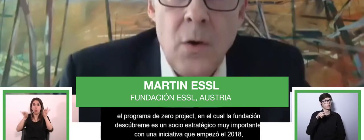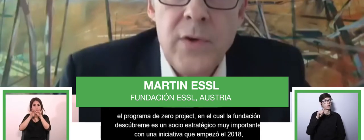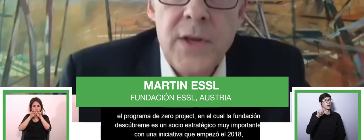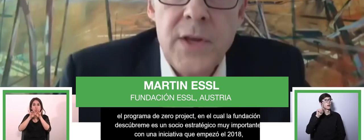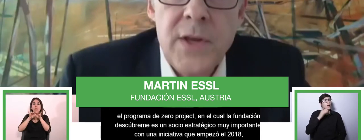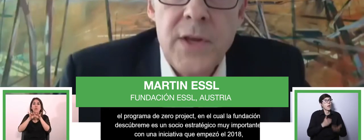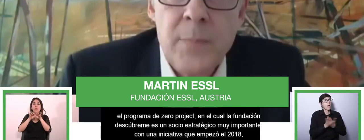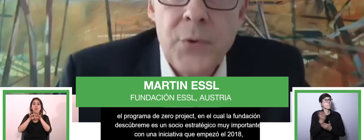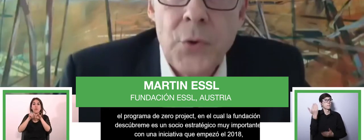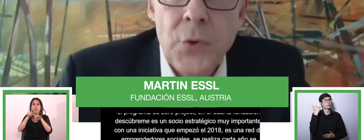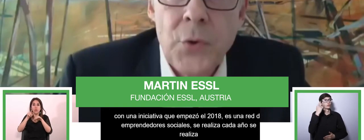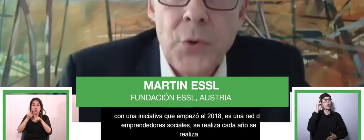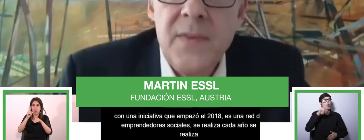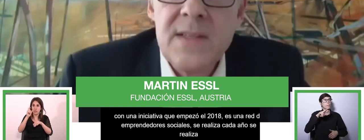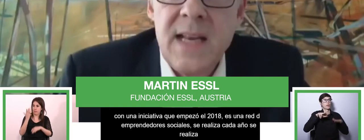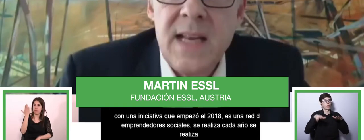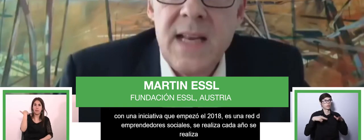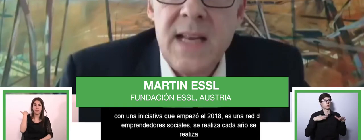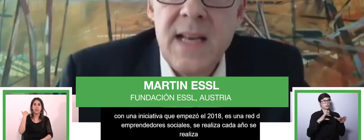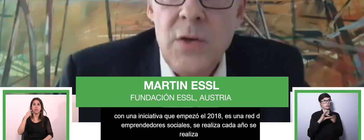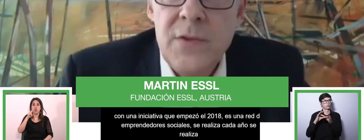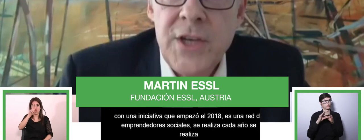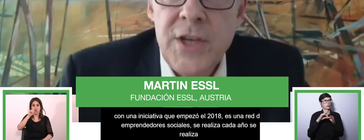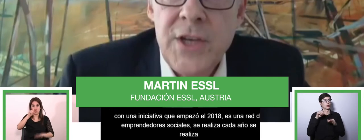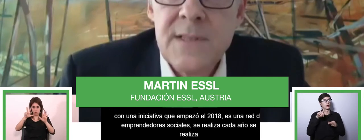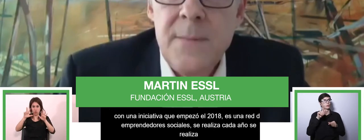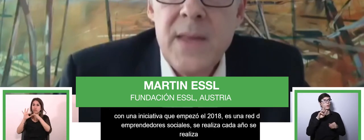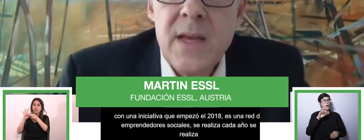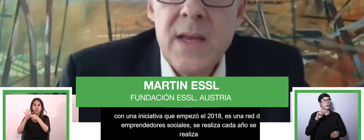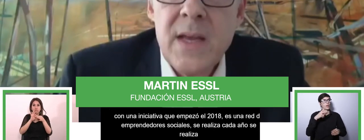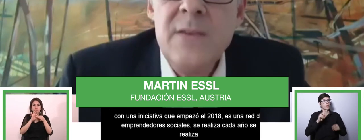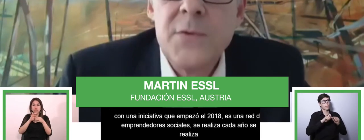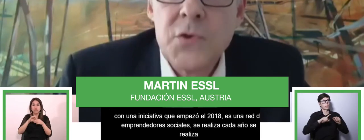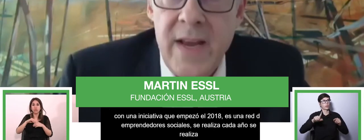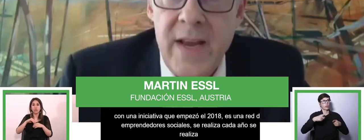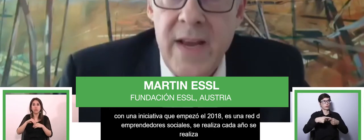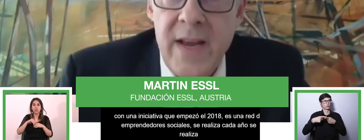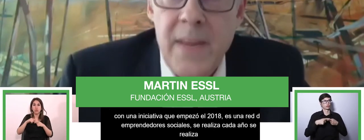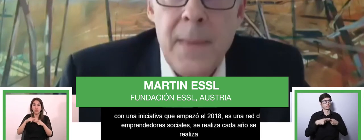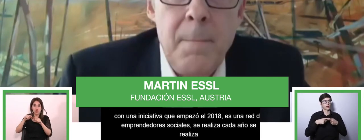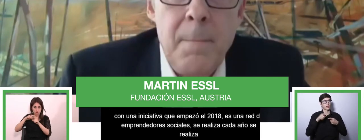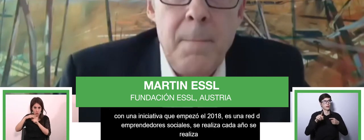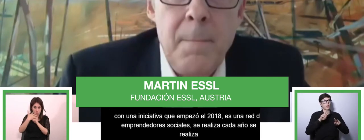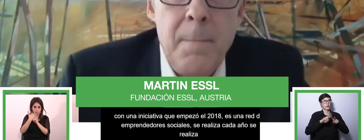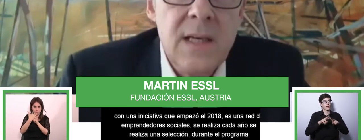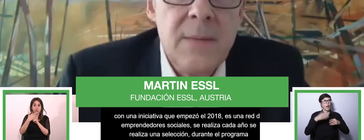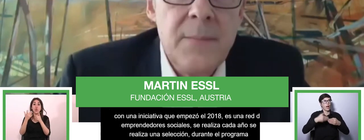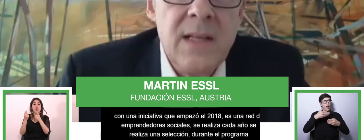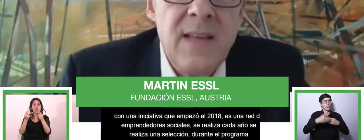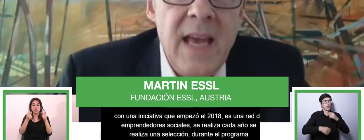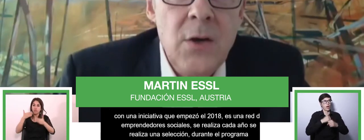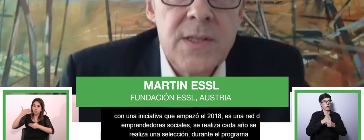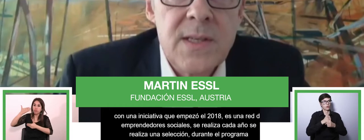muy cuidadosamente. Durante el programa, las iniciativas seleccionadas reciben